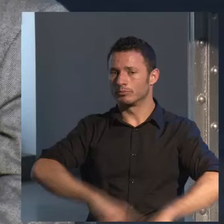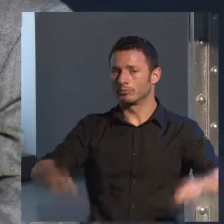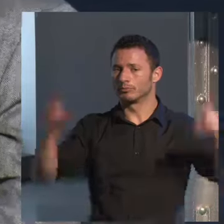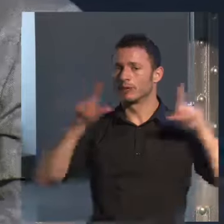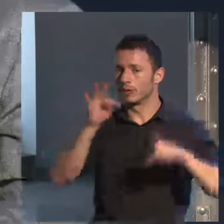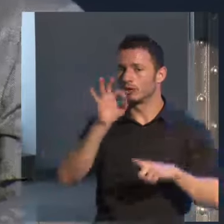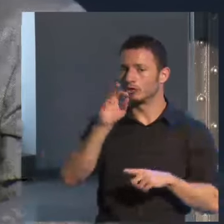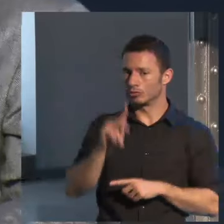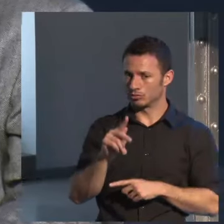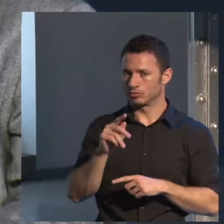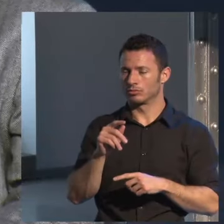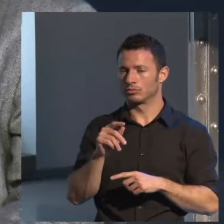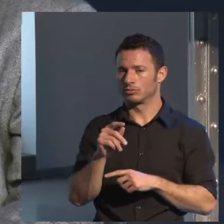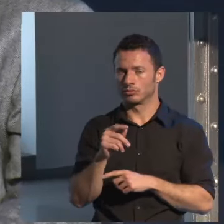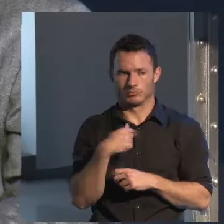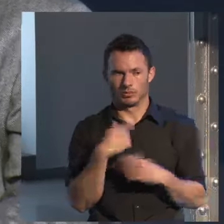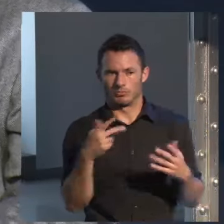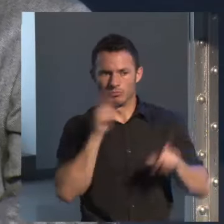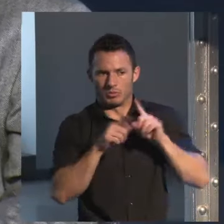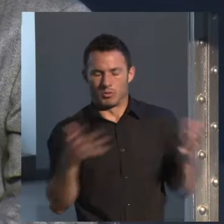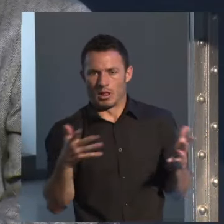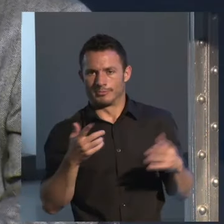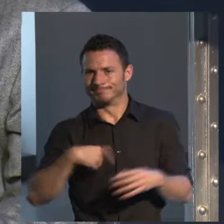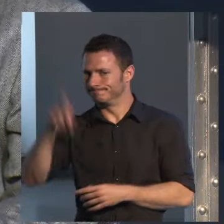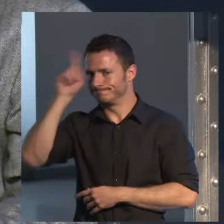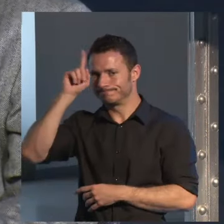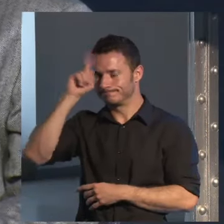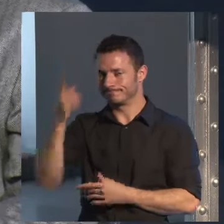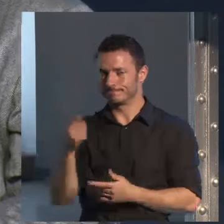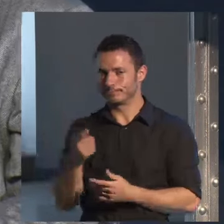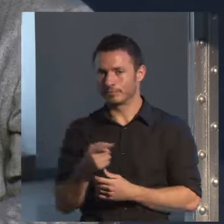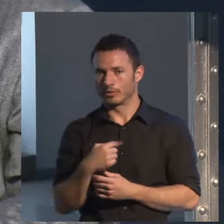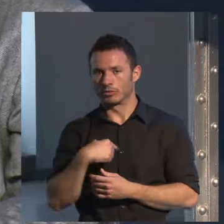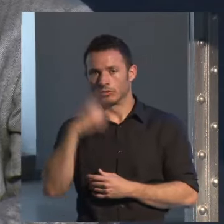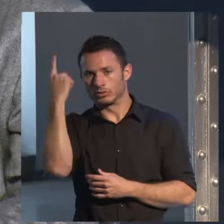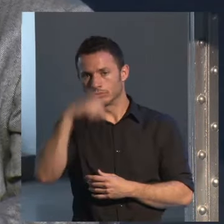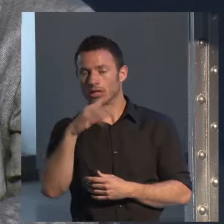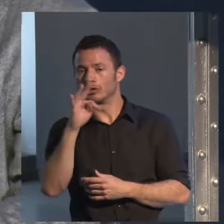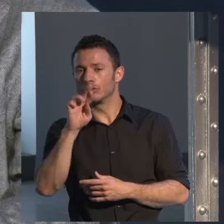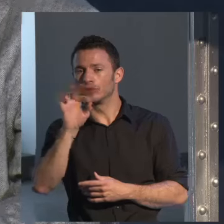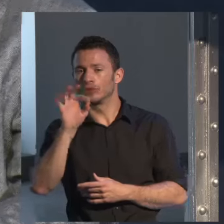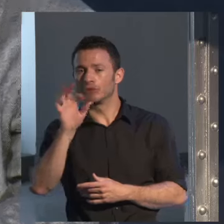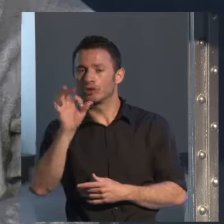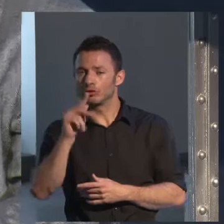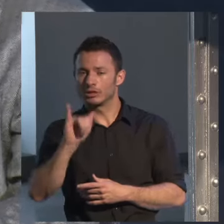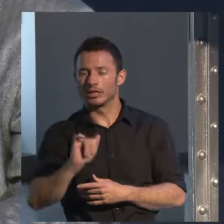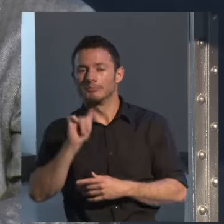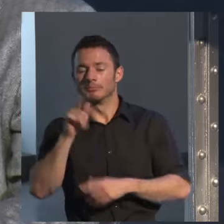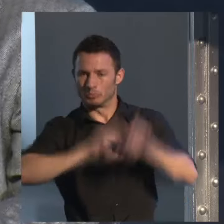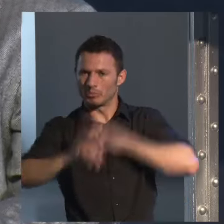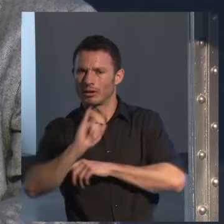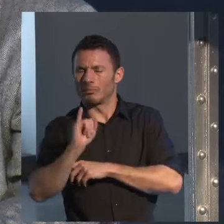Digo, ¿cuál? Me dicen, no sé. Y yo les digo, yo sé que hay un problema con Trotsky y tampoco sé cuál es.